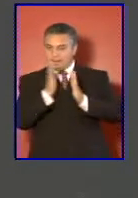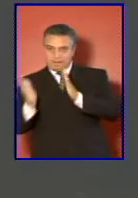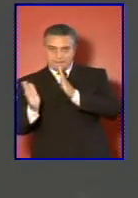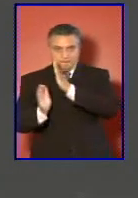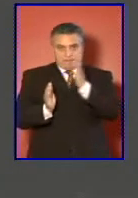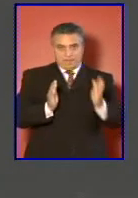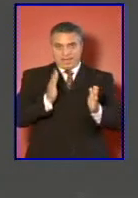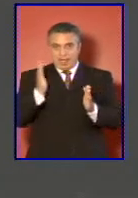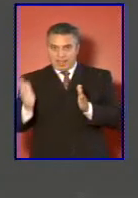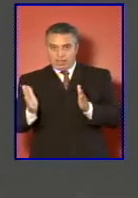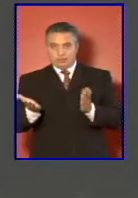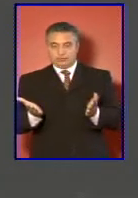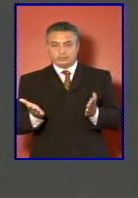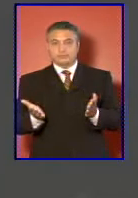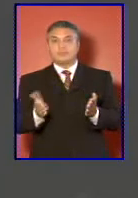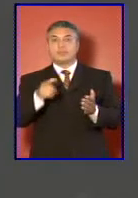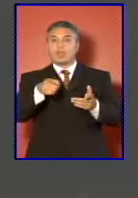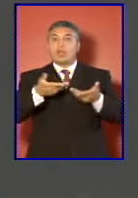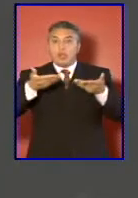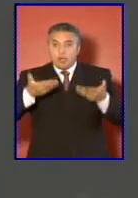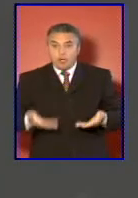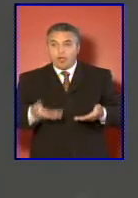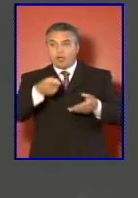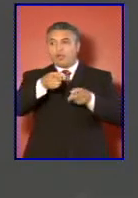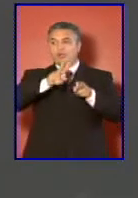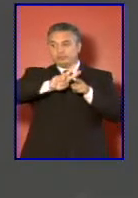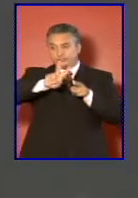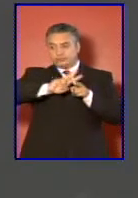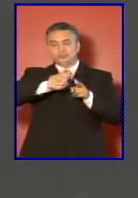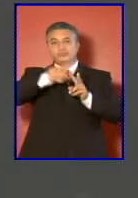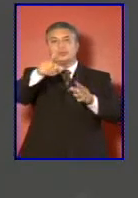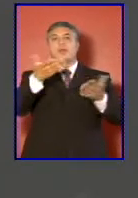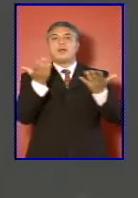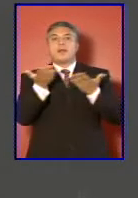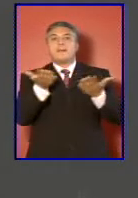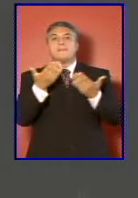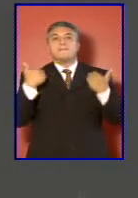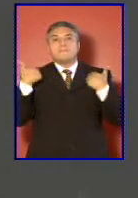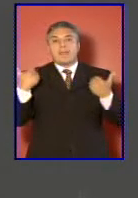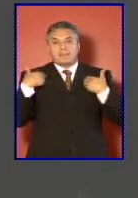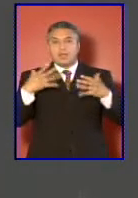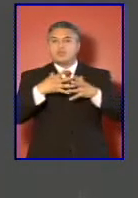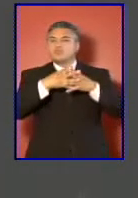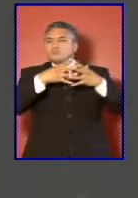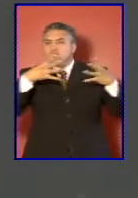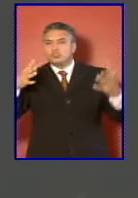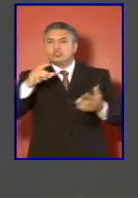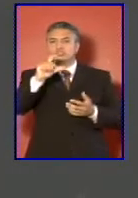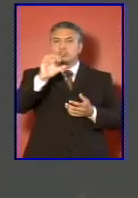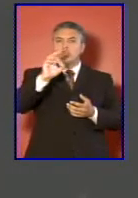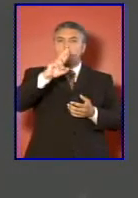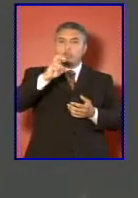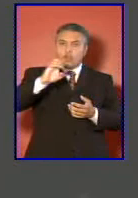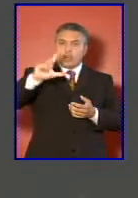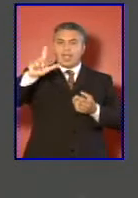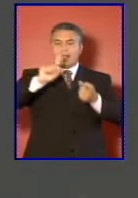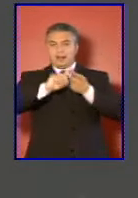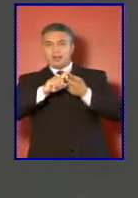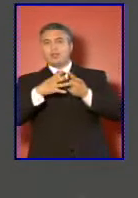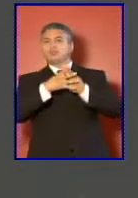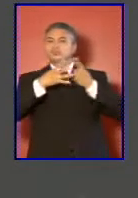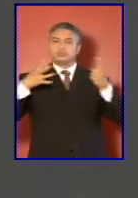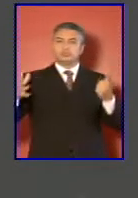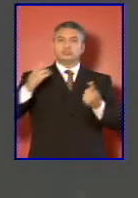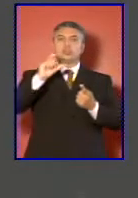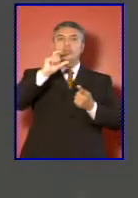Hoy esto se corrige en la práctica porque muchos coroneles y generales que pasan al retiro son